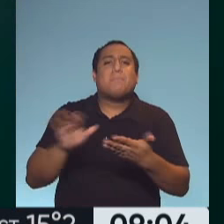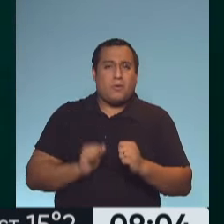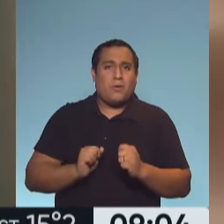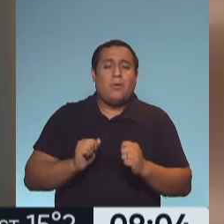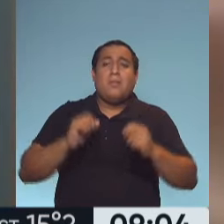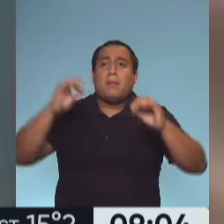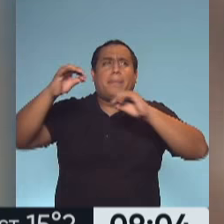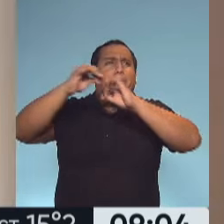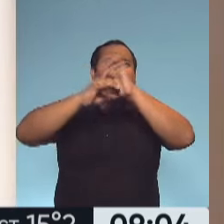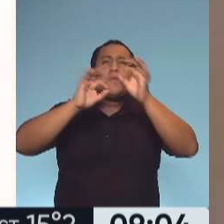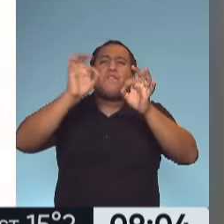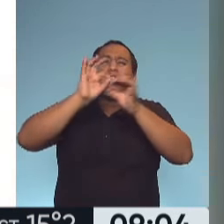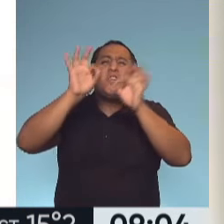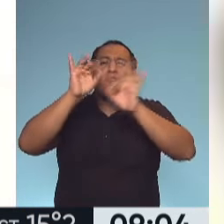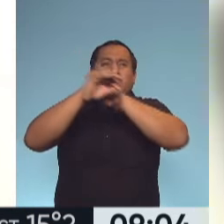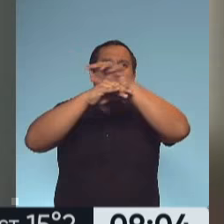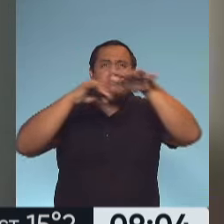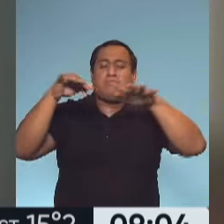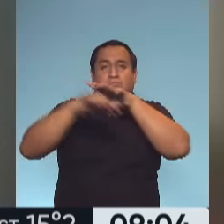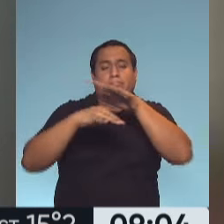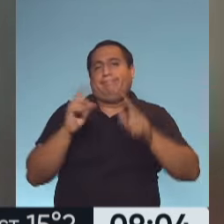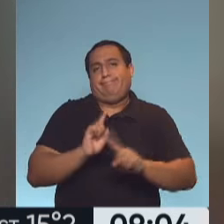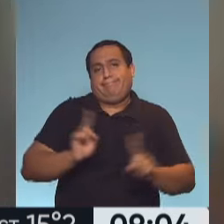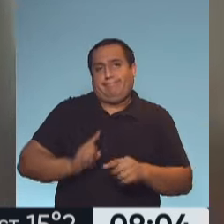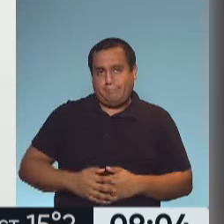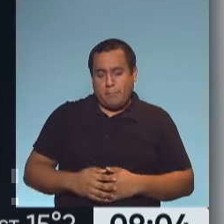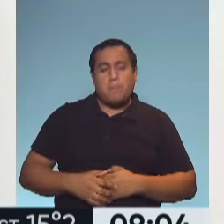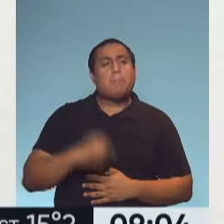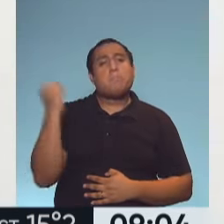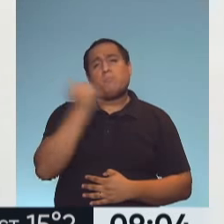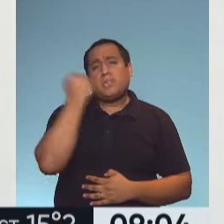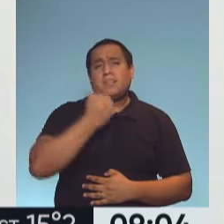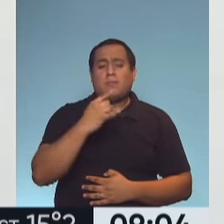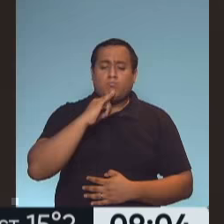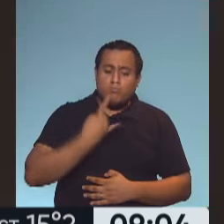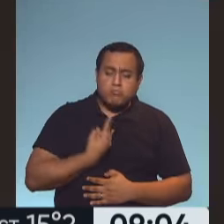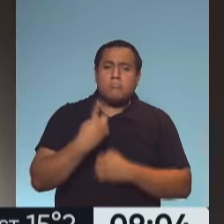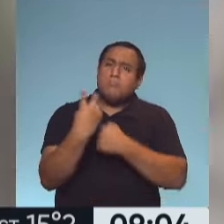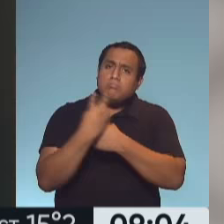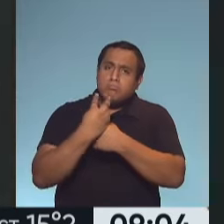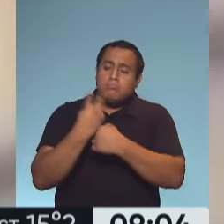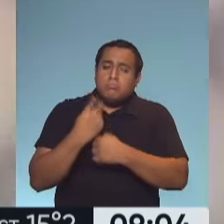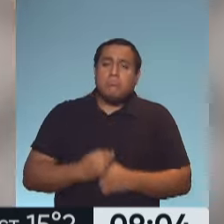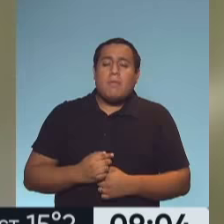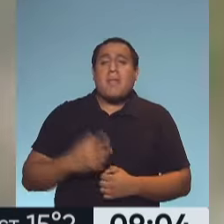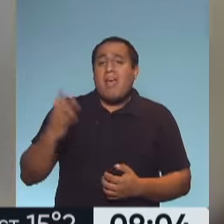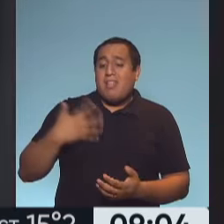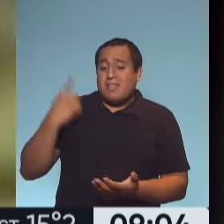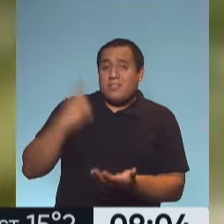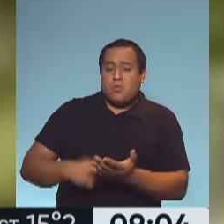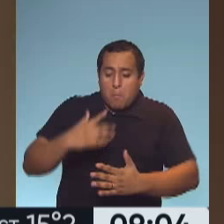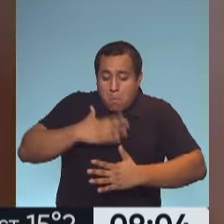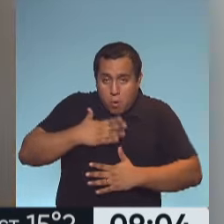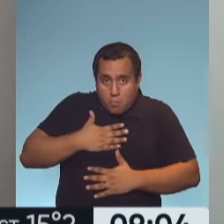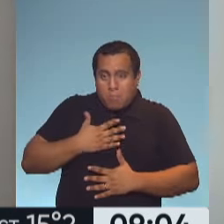acumulen ahí los aerosoles de las personas que están asintomáticas. Muy importante, el cuidado personal, estas decisiones que nos